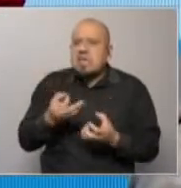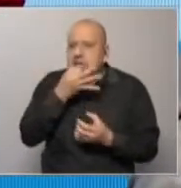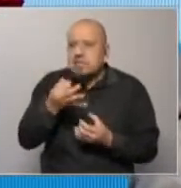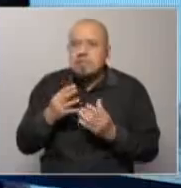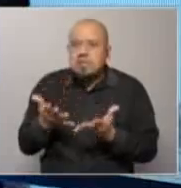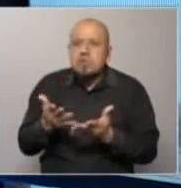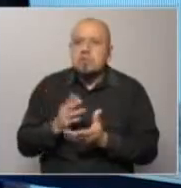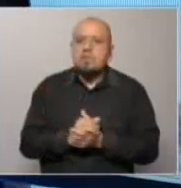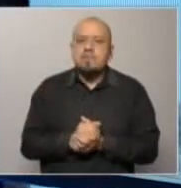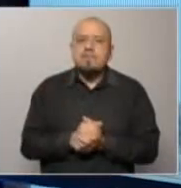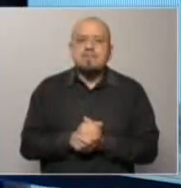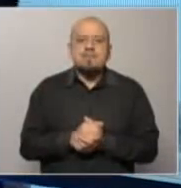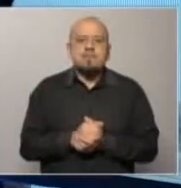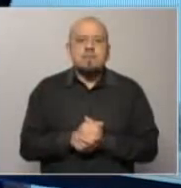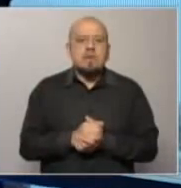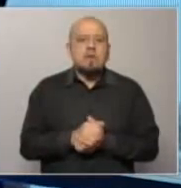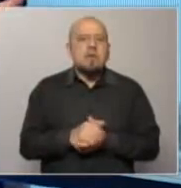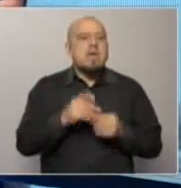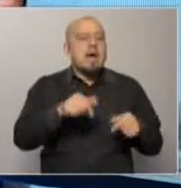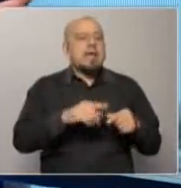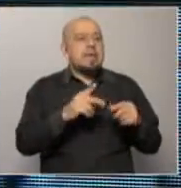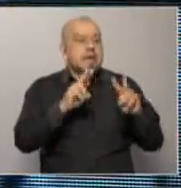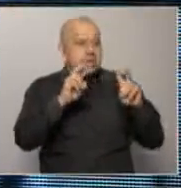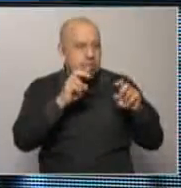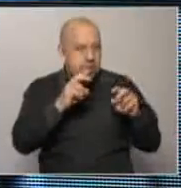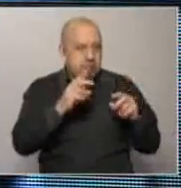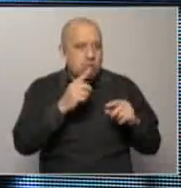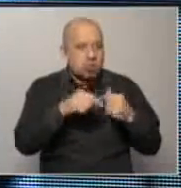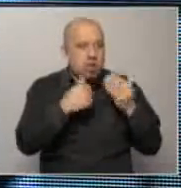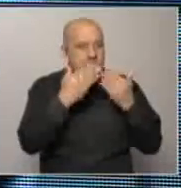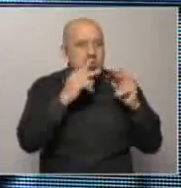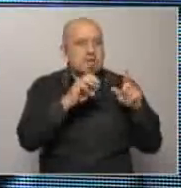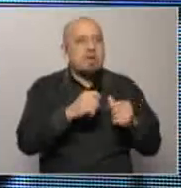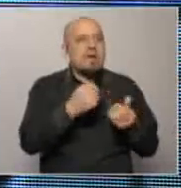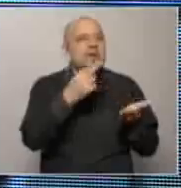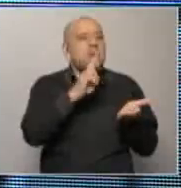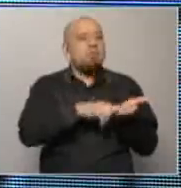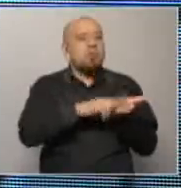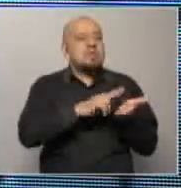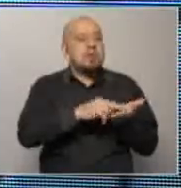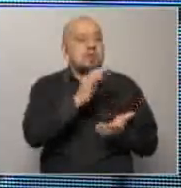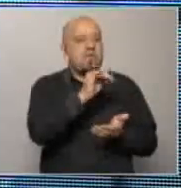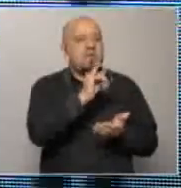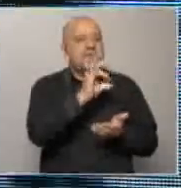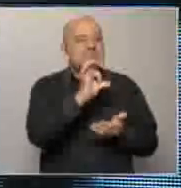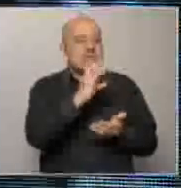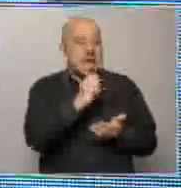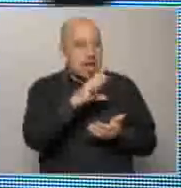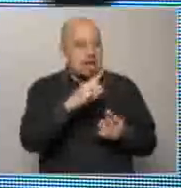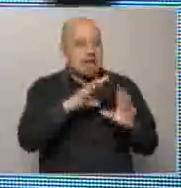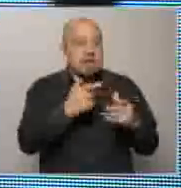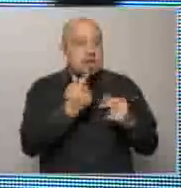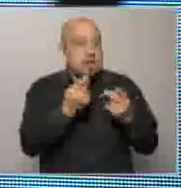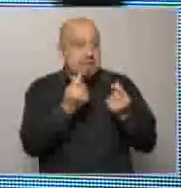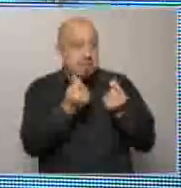se mide ese problema? Y bueno, la relación ahí es directa, ¿no? Cuando hablamos del tema fiscal no estamos hablando de otra cosa, de lo que ingresa al